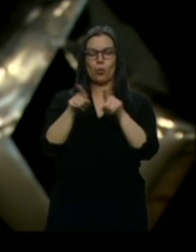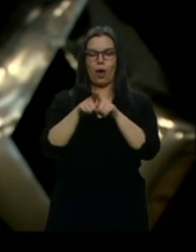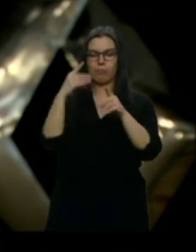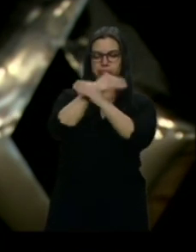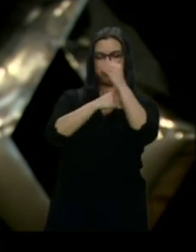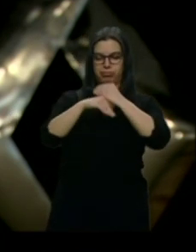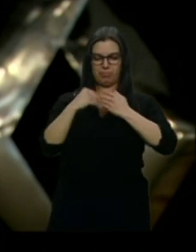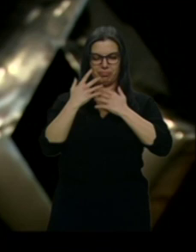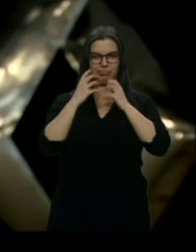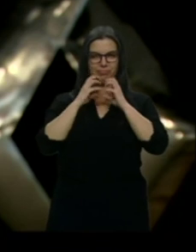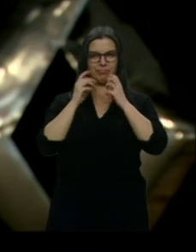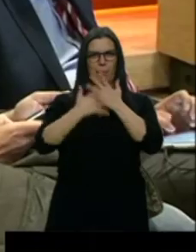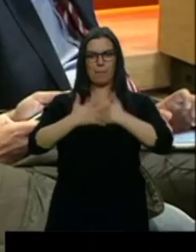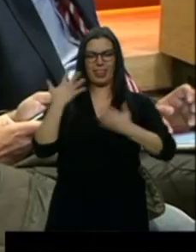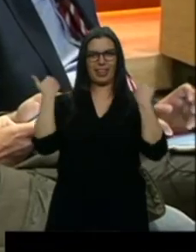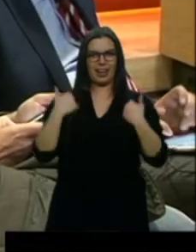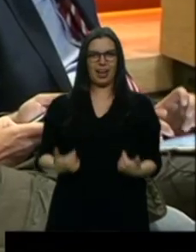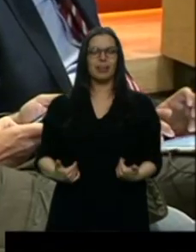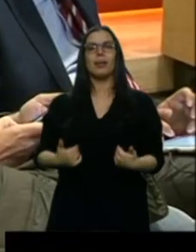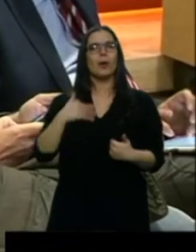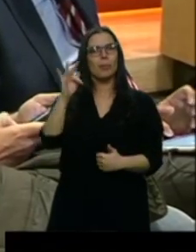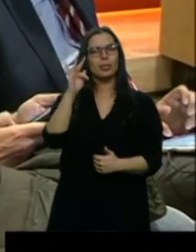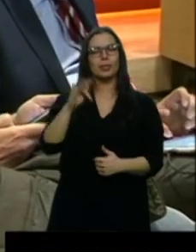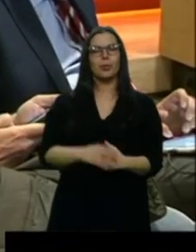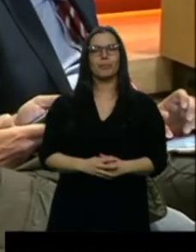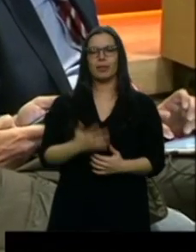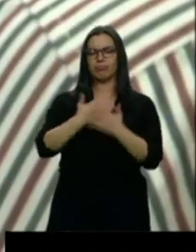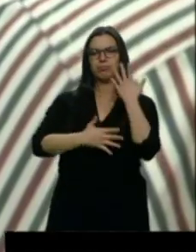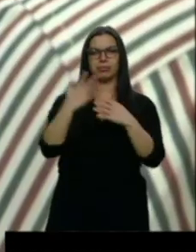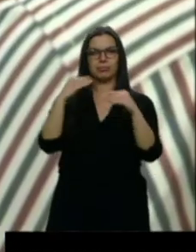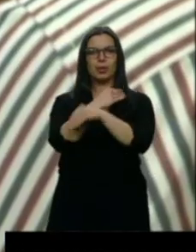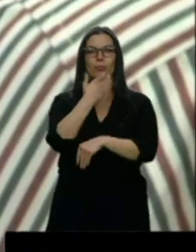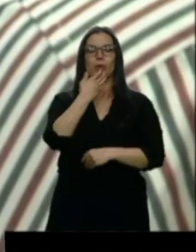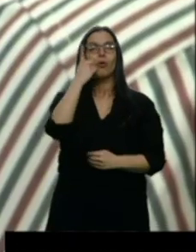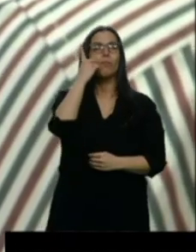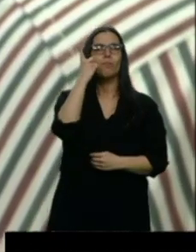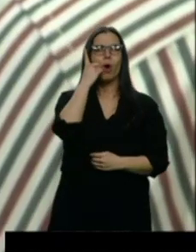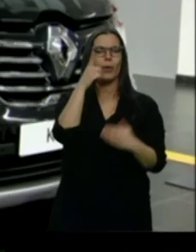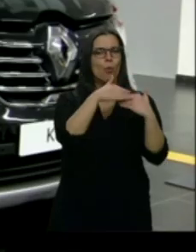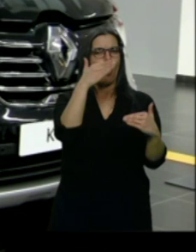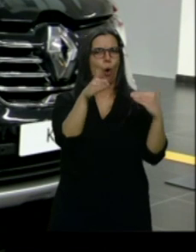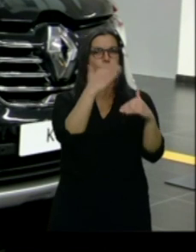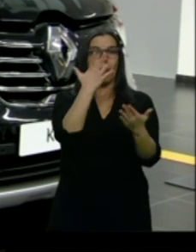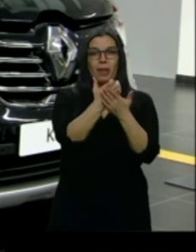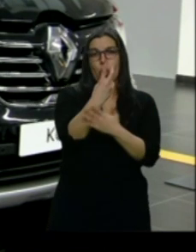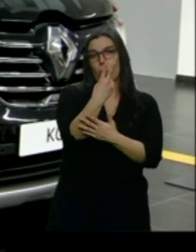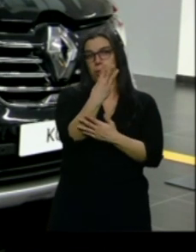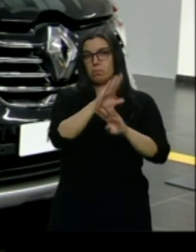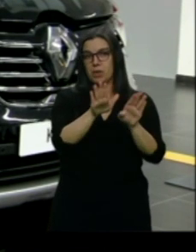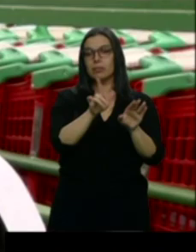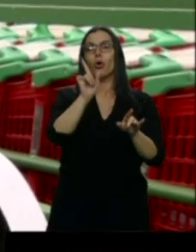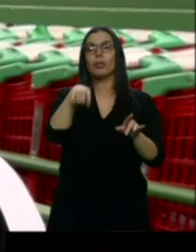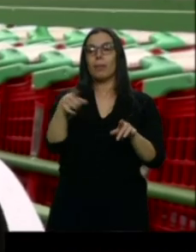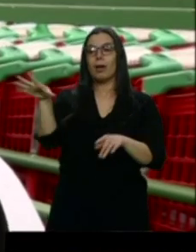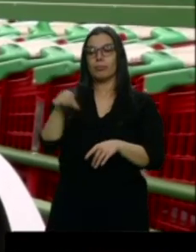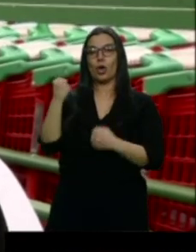pero siempre desde un punto de vista positivo. Contradicciones como tener el último modelo de móvil pero usar solo un par de aplicaciones o comprar un SUV y no sacarlo de la